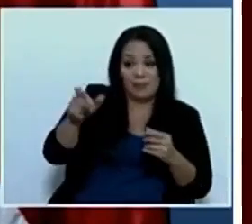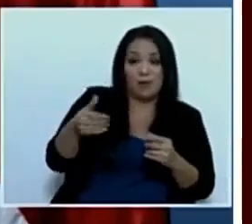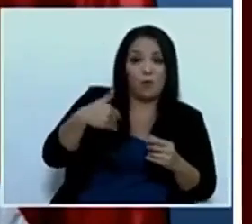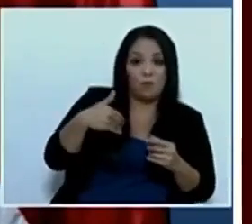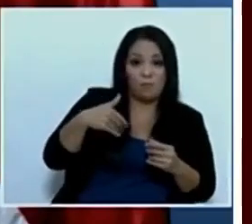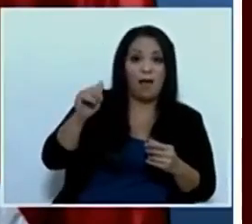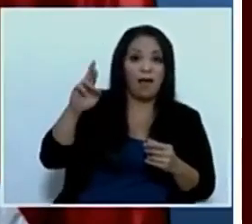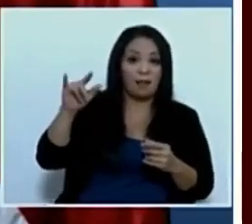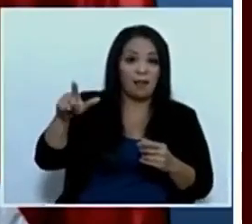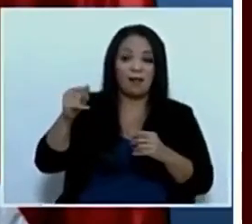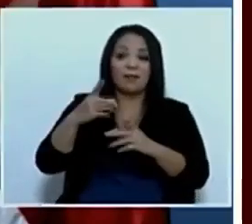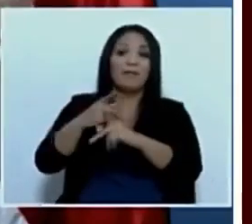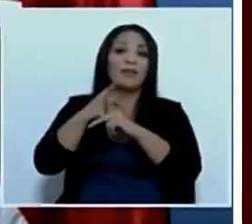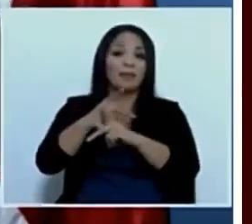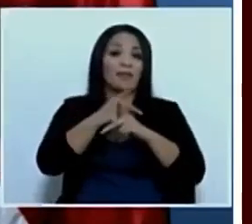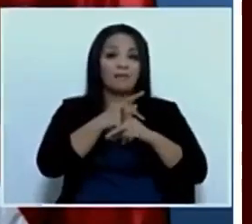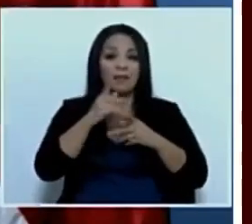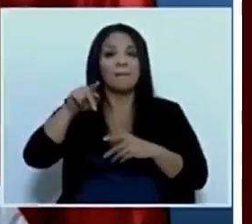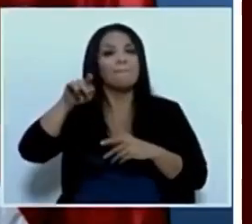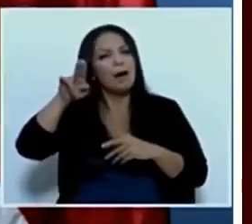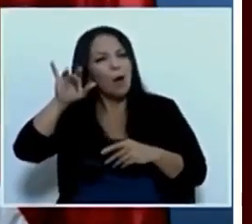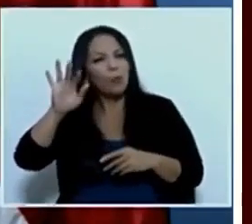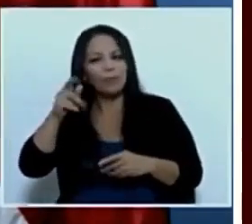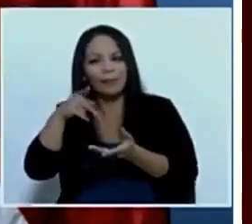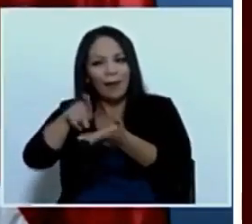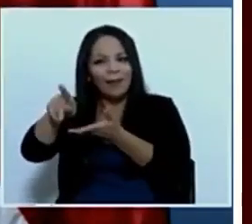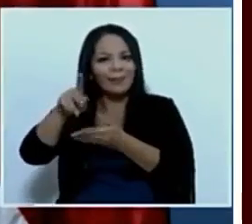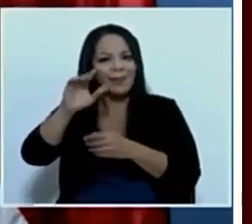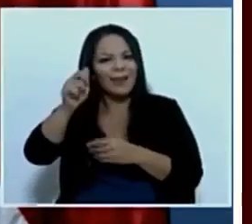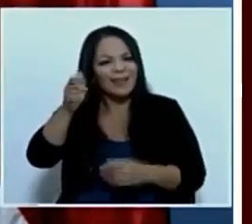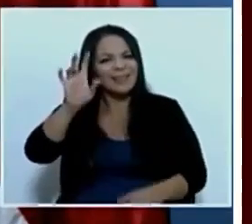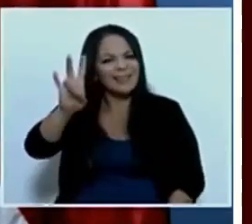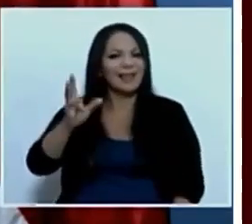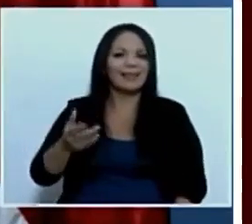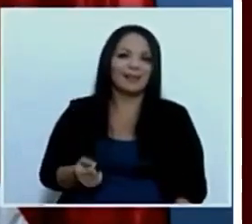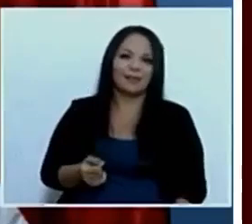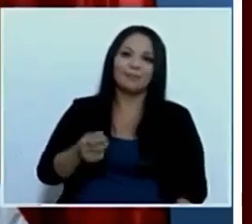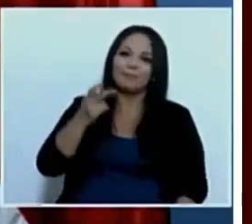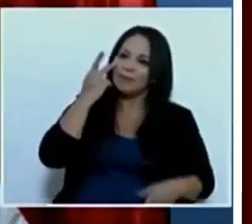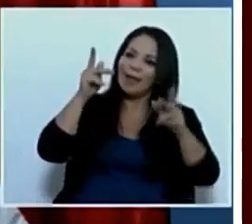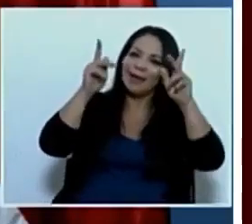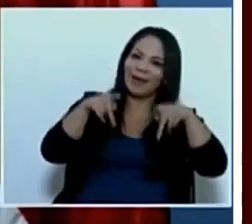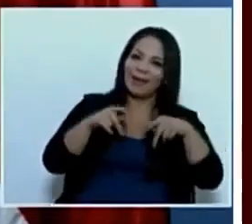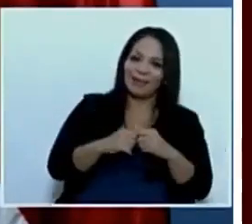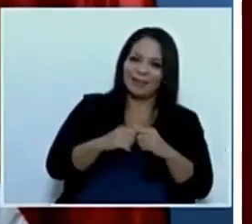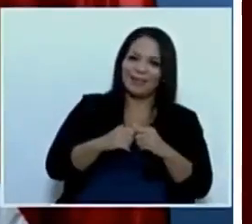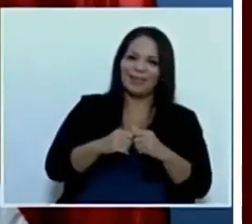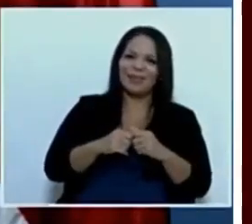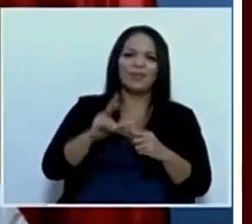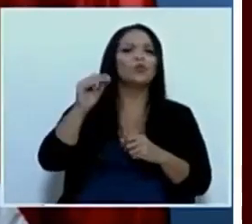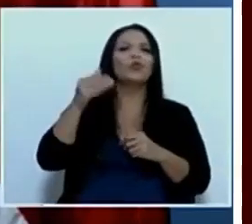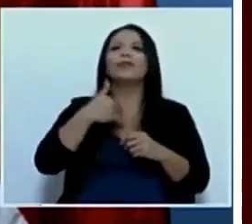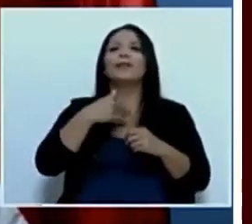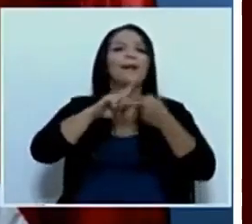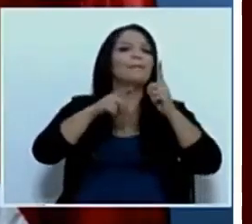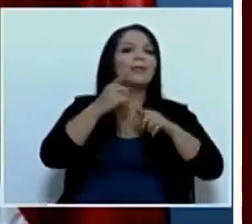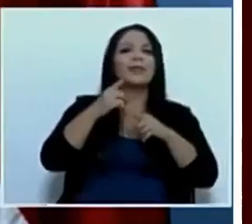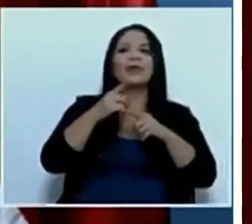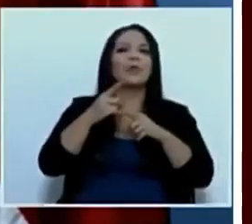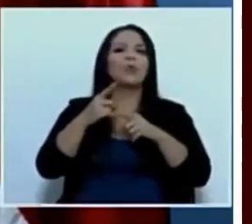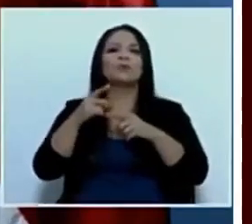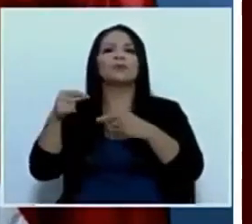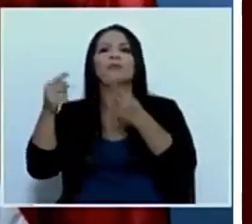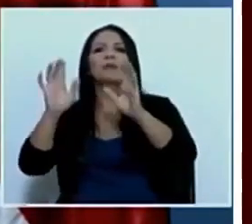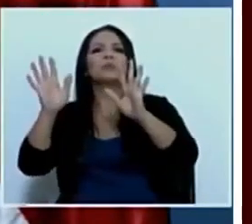la pauta de Canal 7. Vea cómo la gente no tiene amigos ni enemigos, tiene solo intereses, hasta